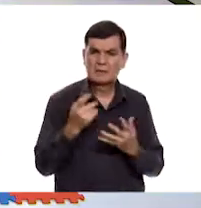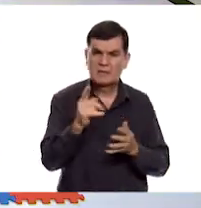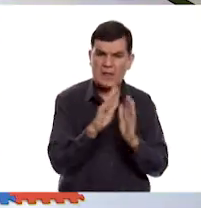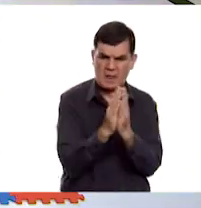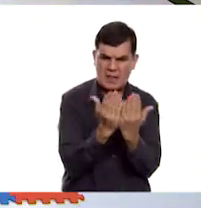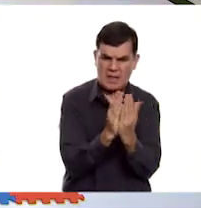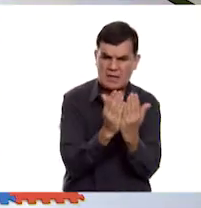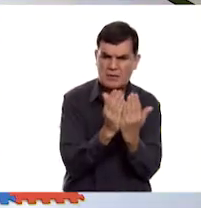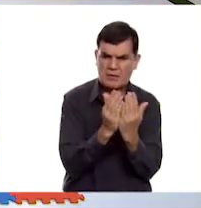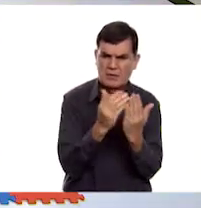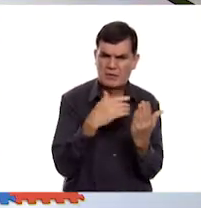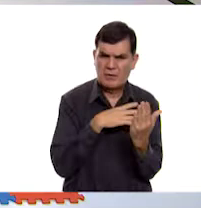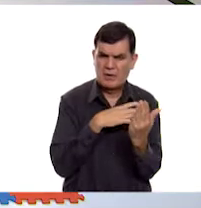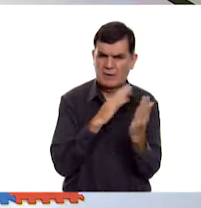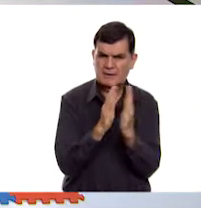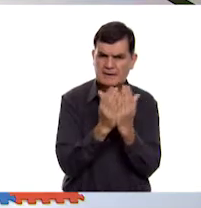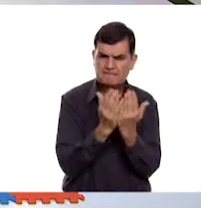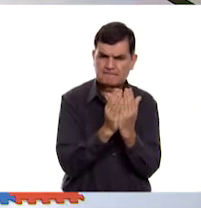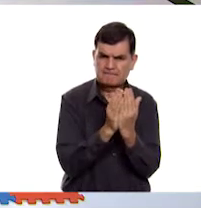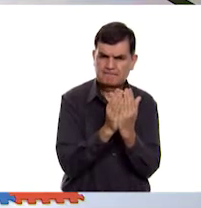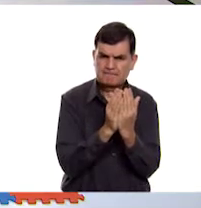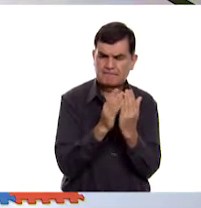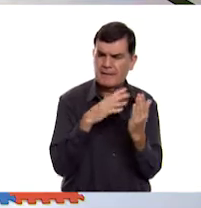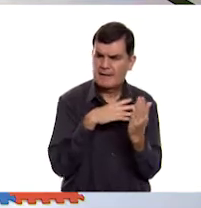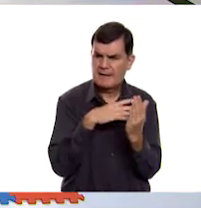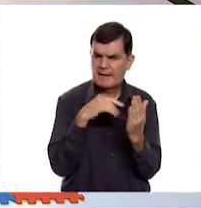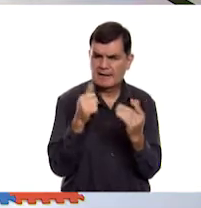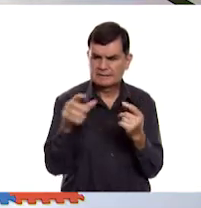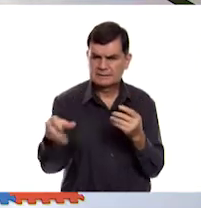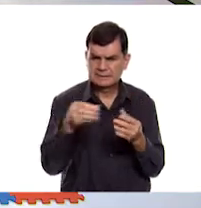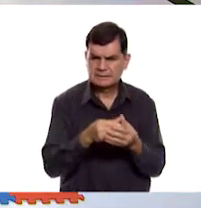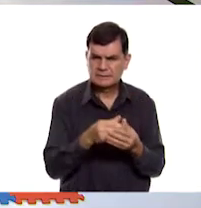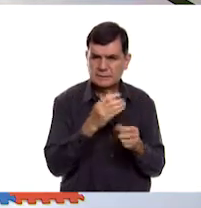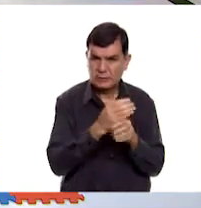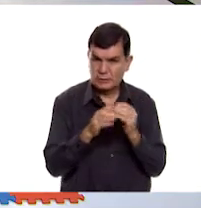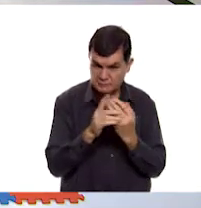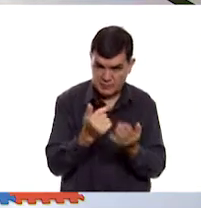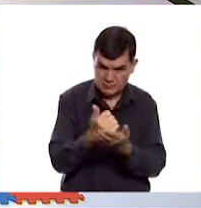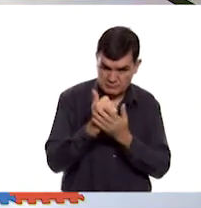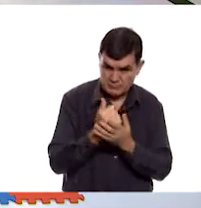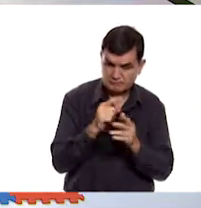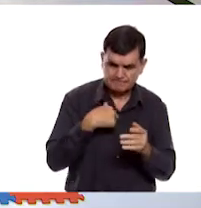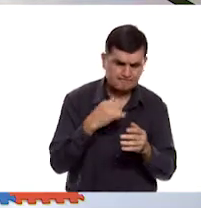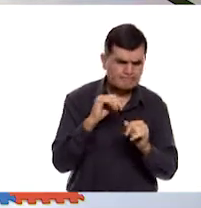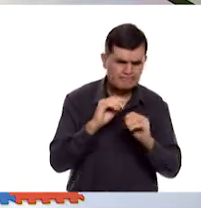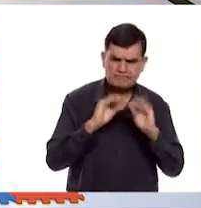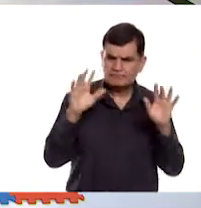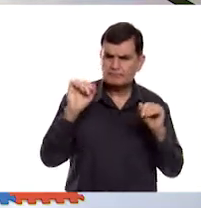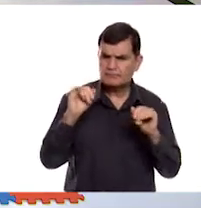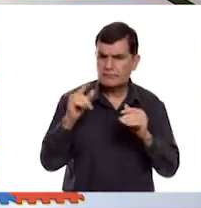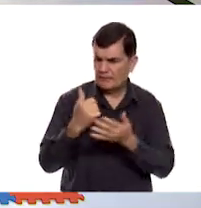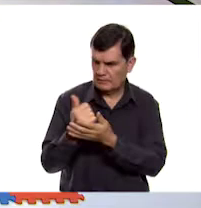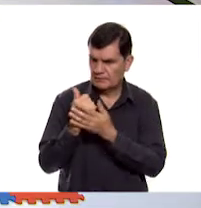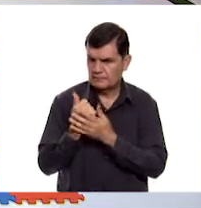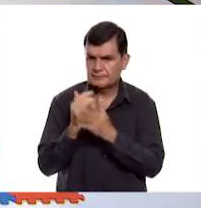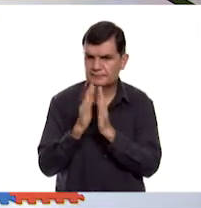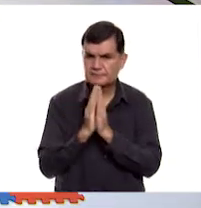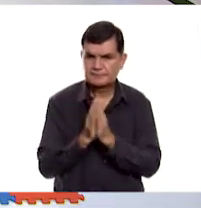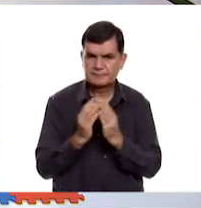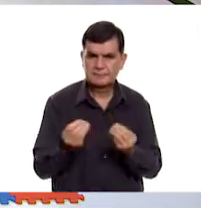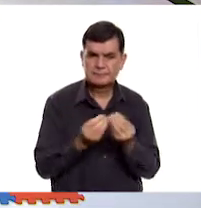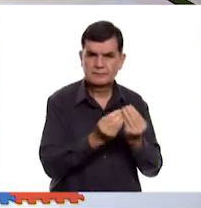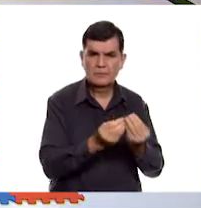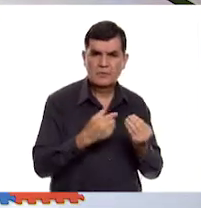libros que hay aquí. A ver, voy a llevar estos también. Ok, Pilar, si necesitas ayuda, ¿me dices? Por supuesto que sí, ¿me puedes ayudar? Mira, yo